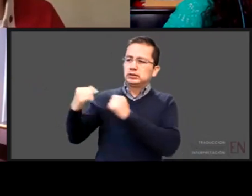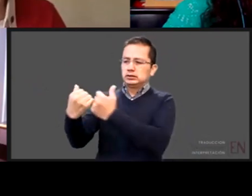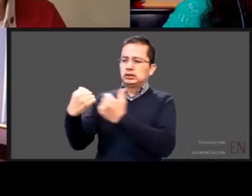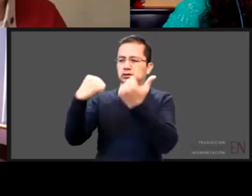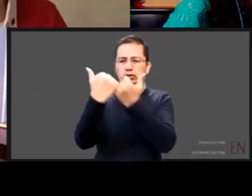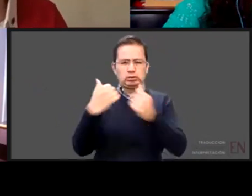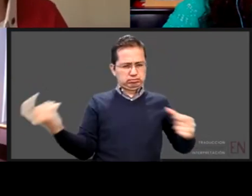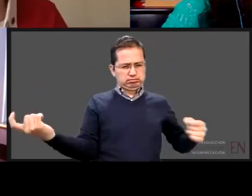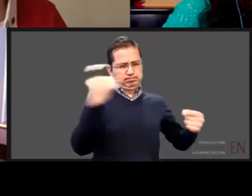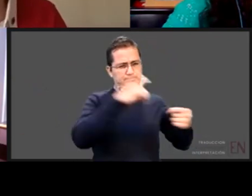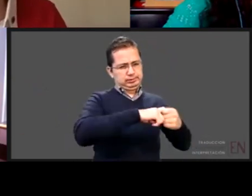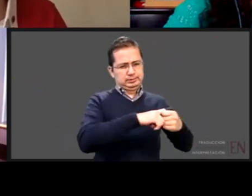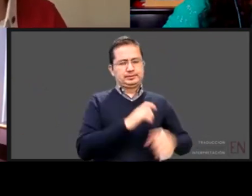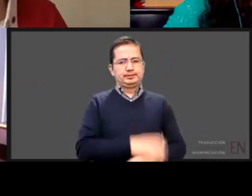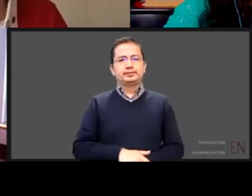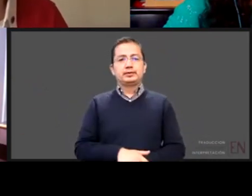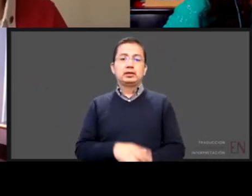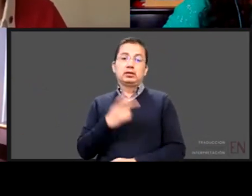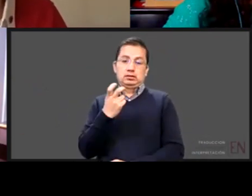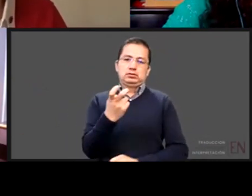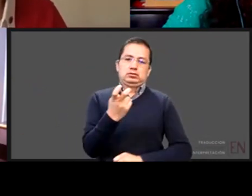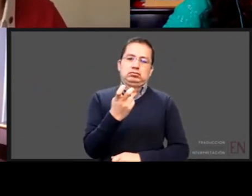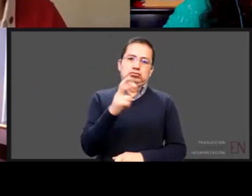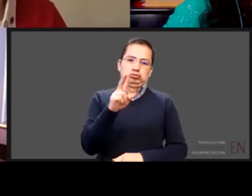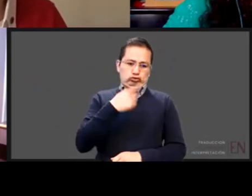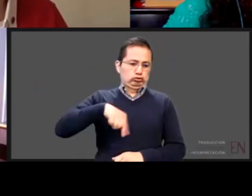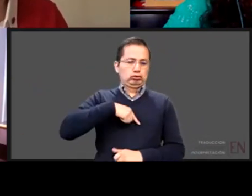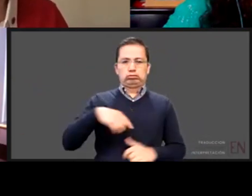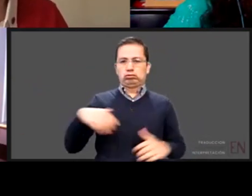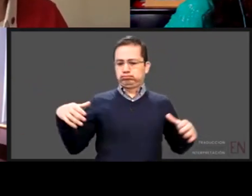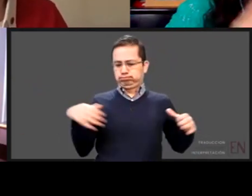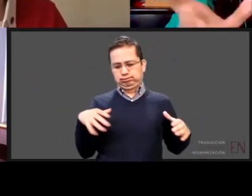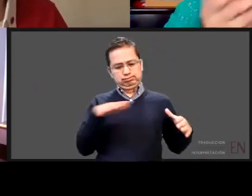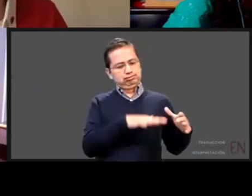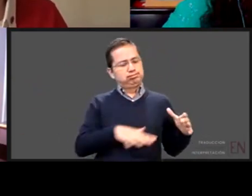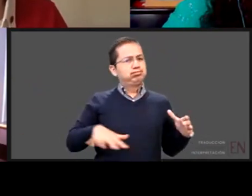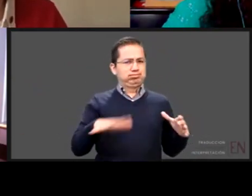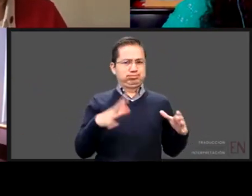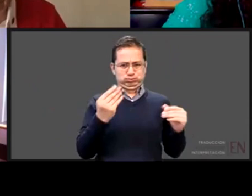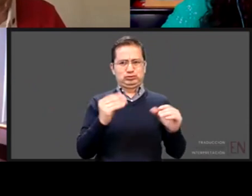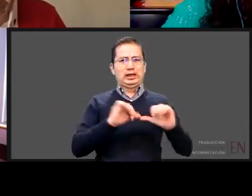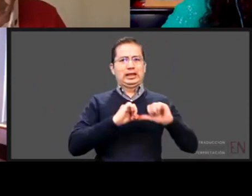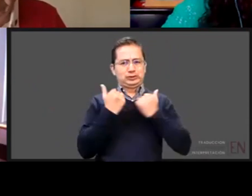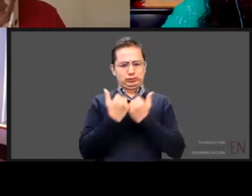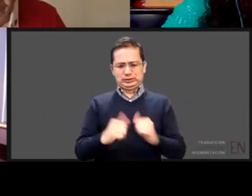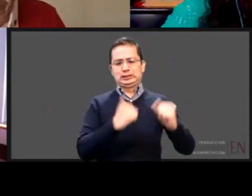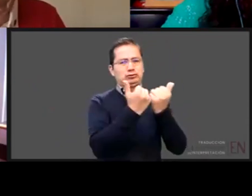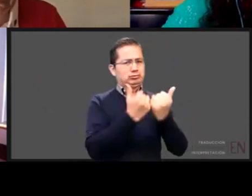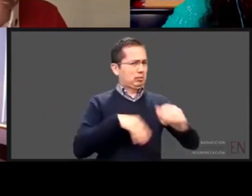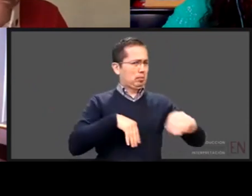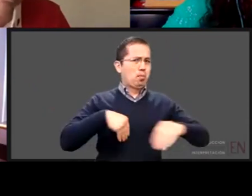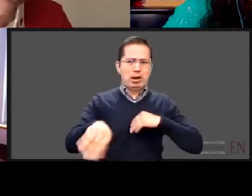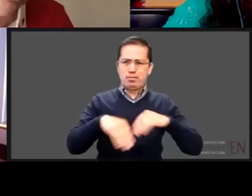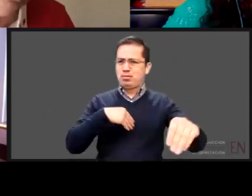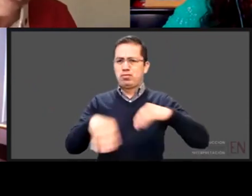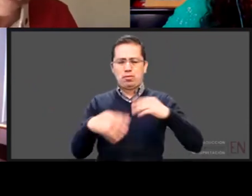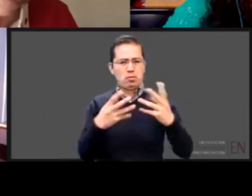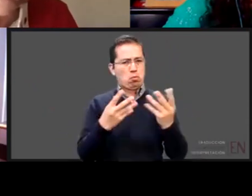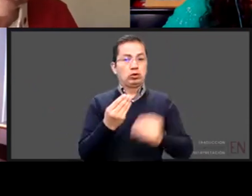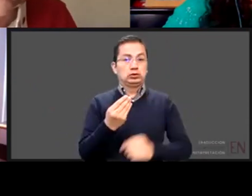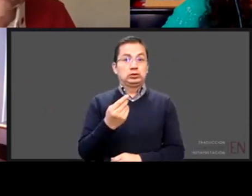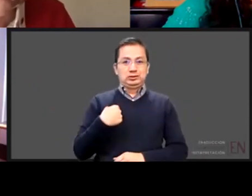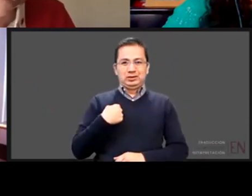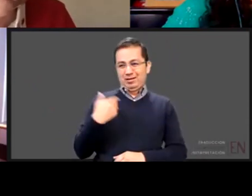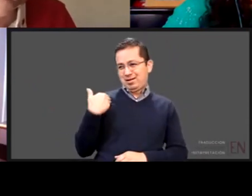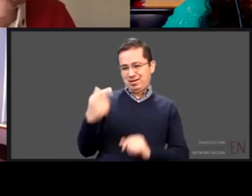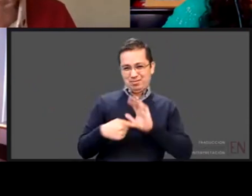después realmente somos un colectivo muy activo donde hace un momento les mencionaba una carta abierta que hicimos al